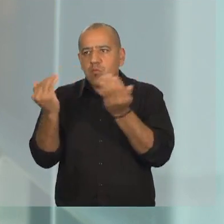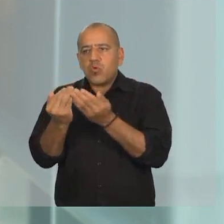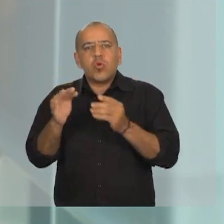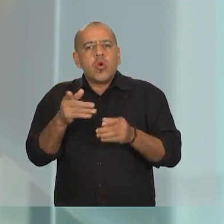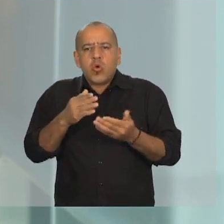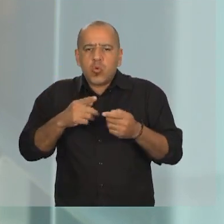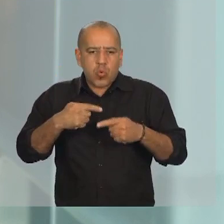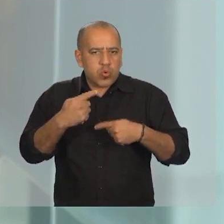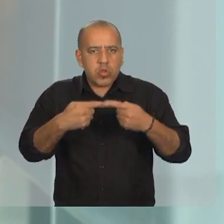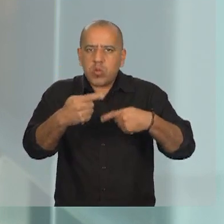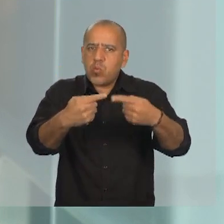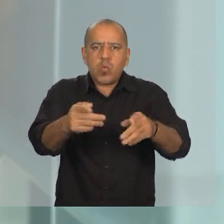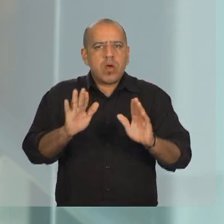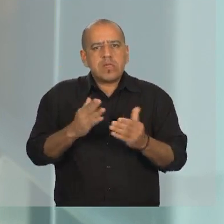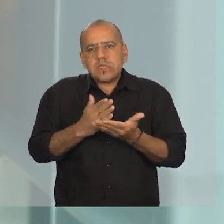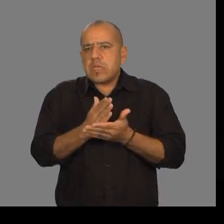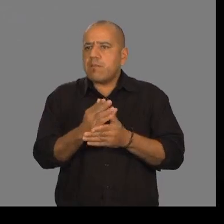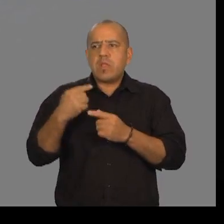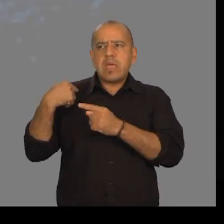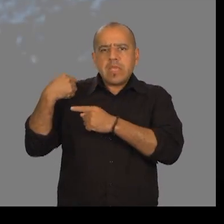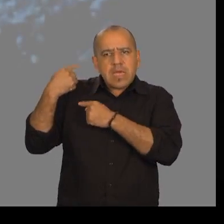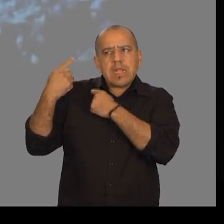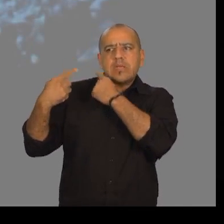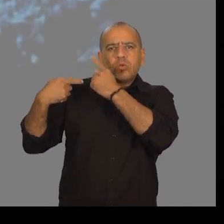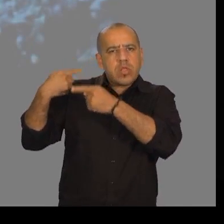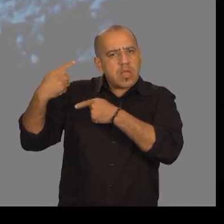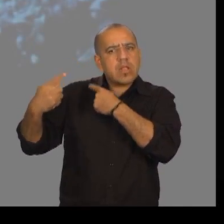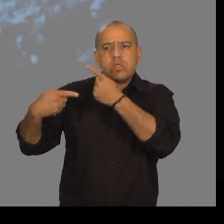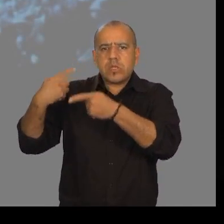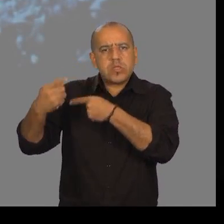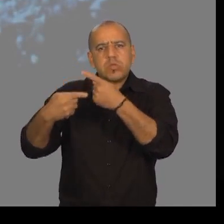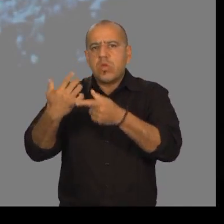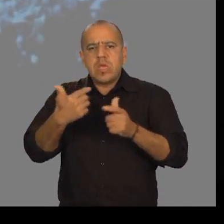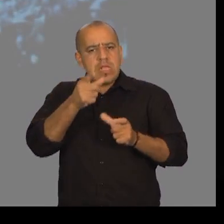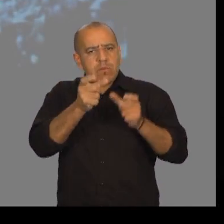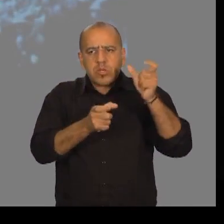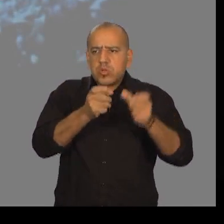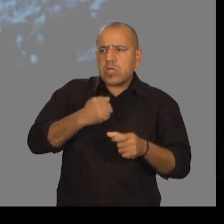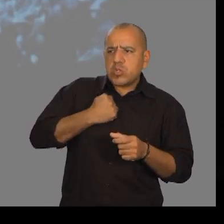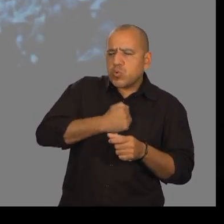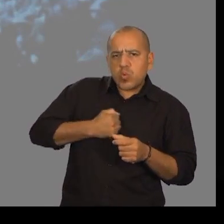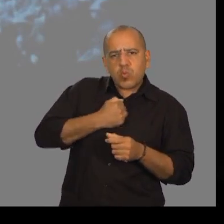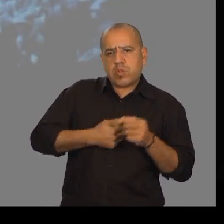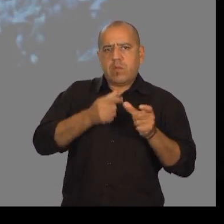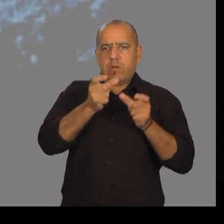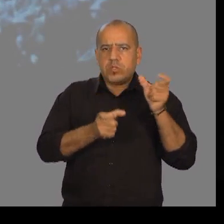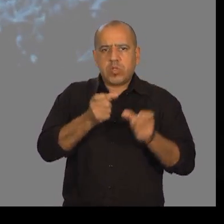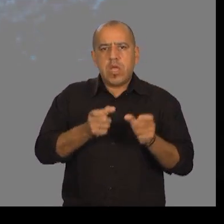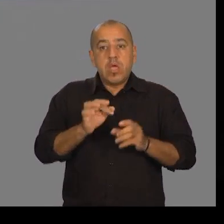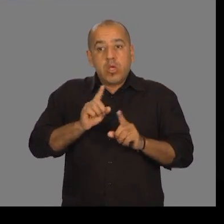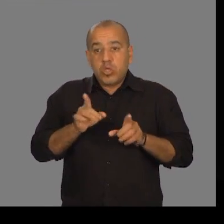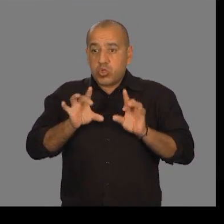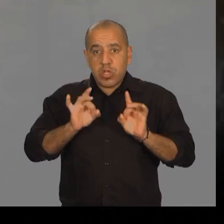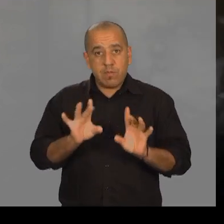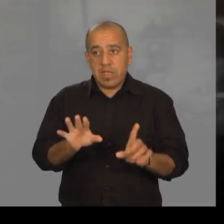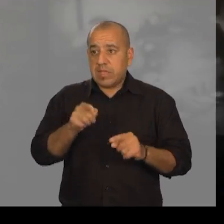carácter permanente, continúa pasando de generación en generación y afecta a una gama muy grande de personas, no